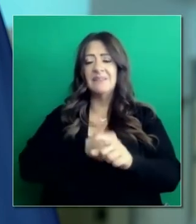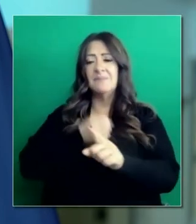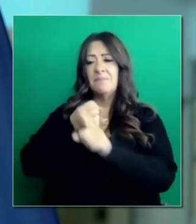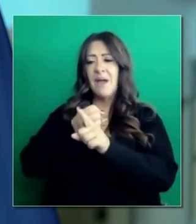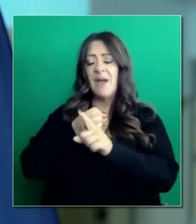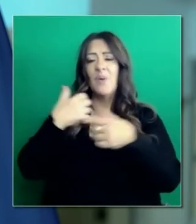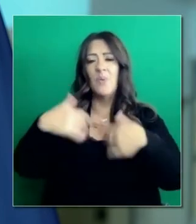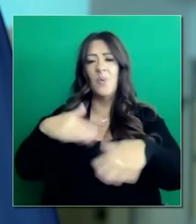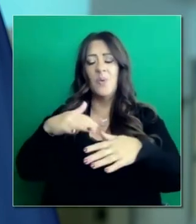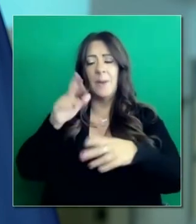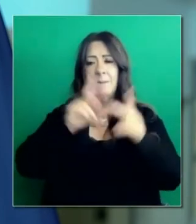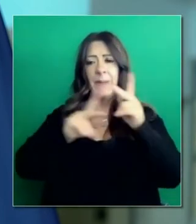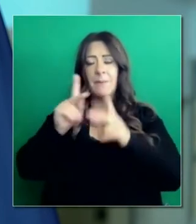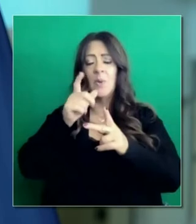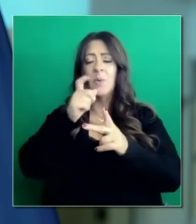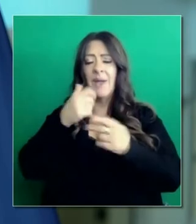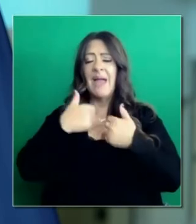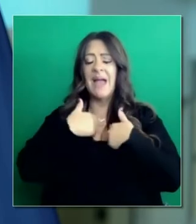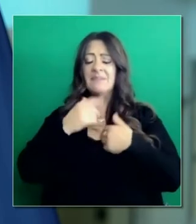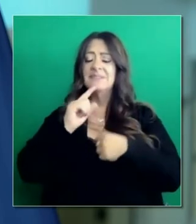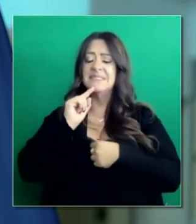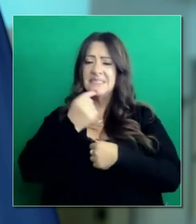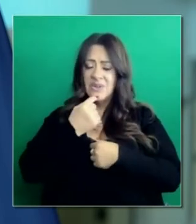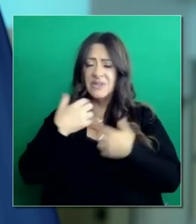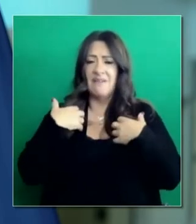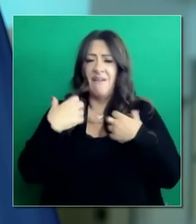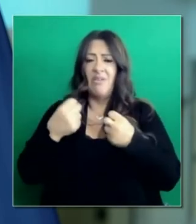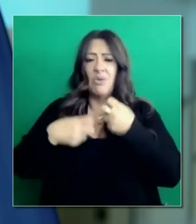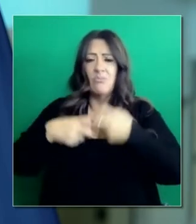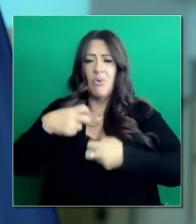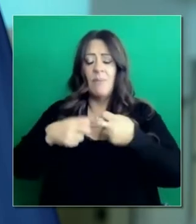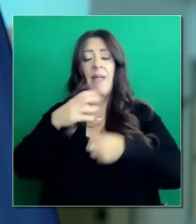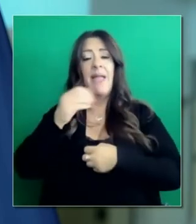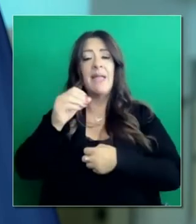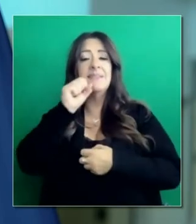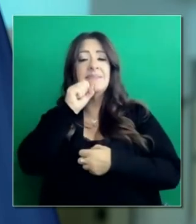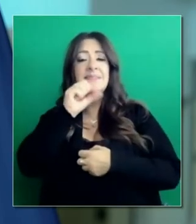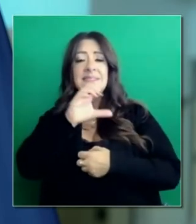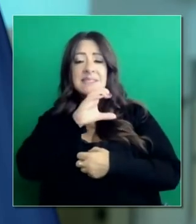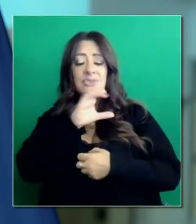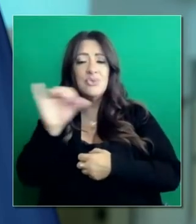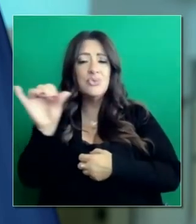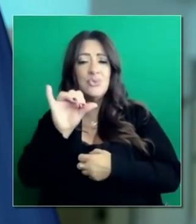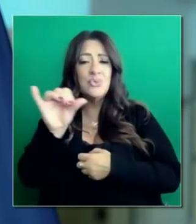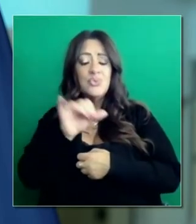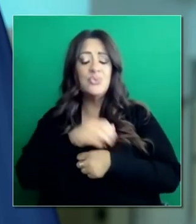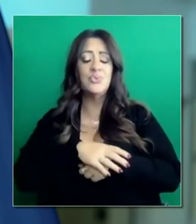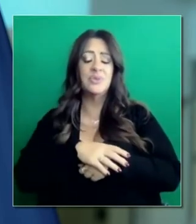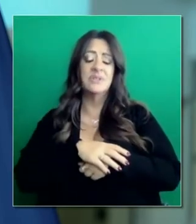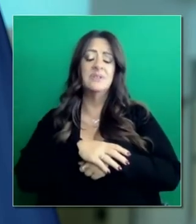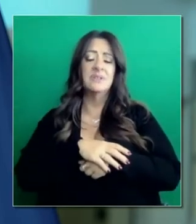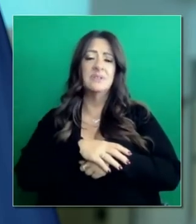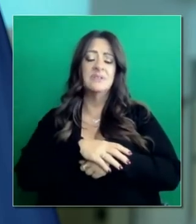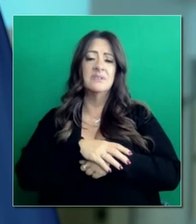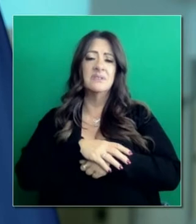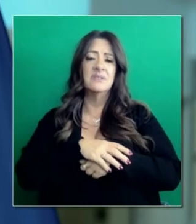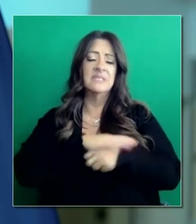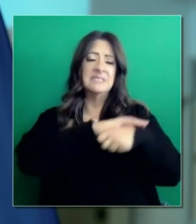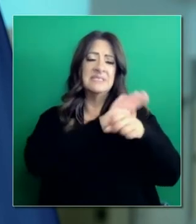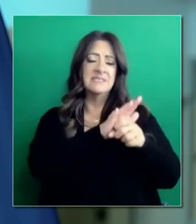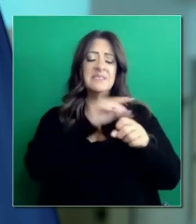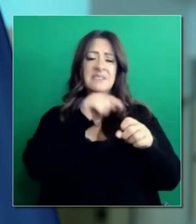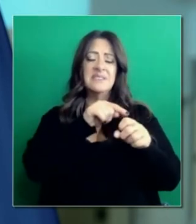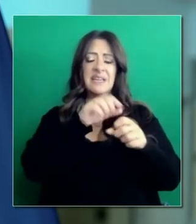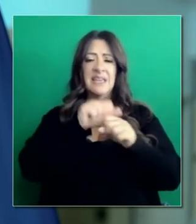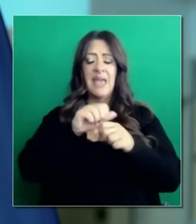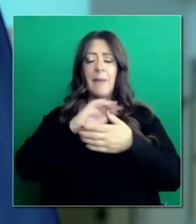tercera edad, pero también a los que tienen condiciones médicas preexistentes y otros problemas que pueden exacerbar su salud. Así que